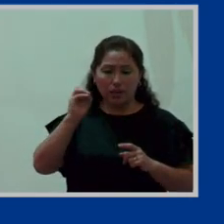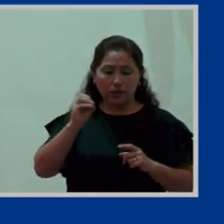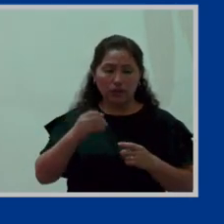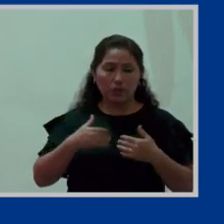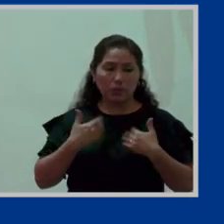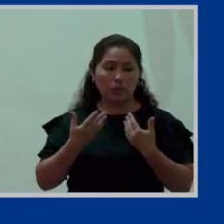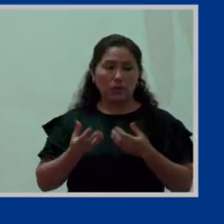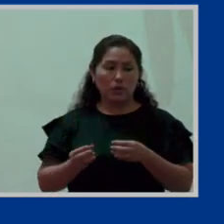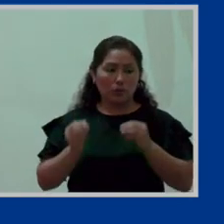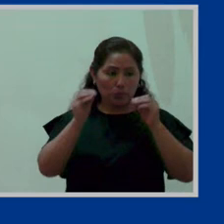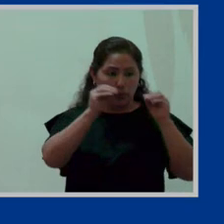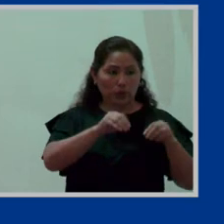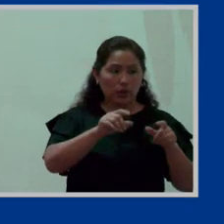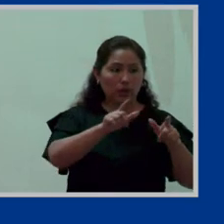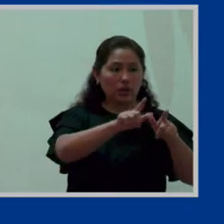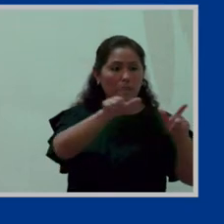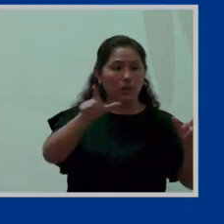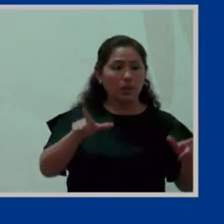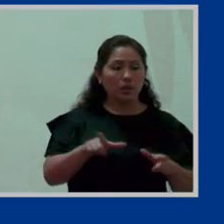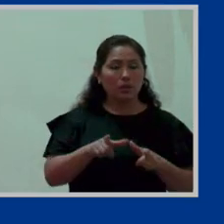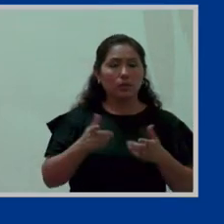en la sede donde